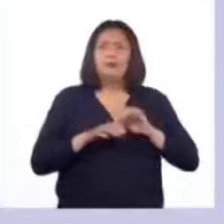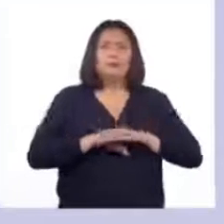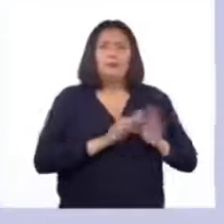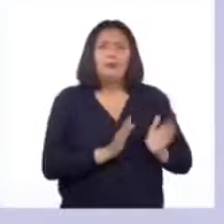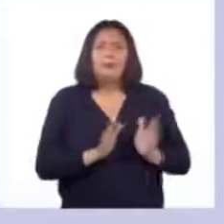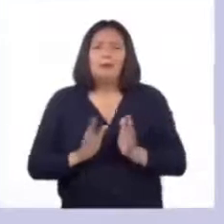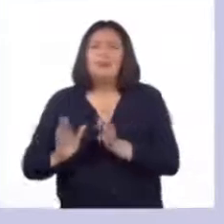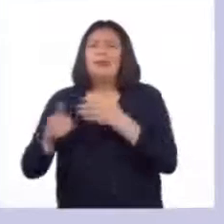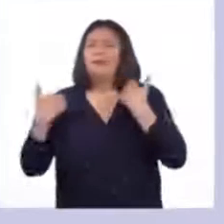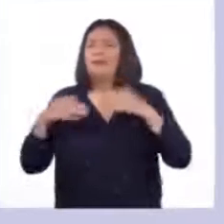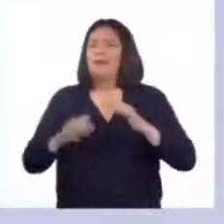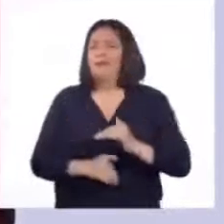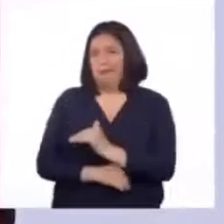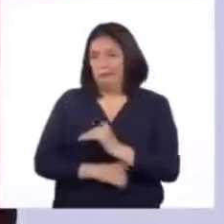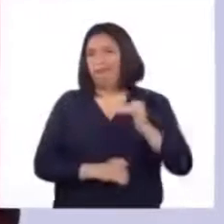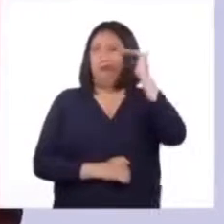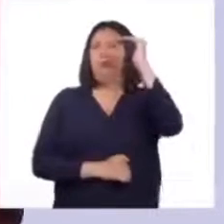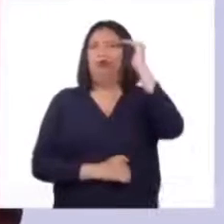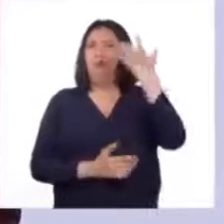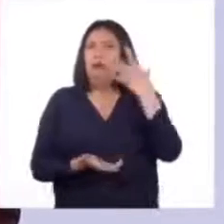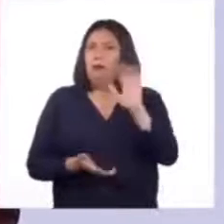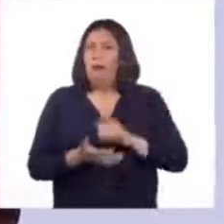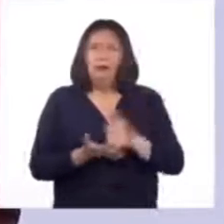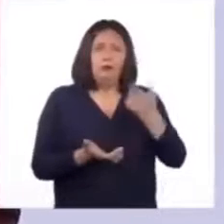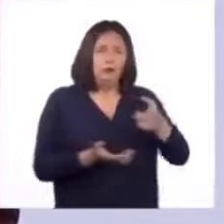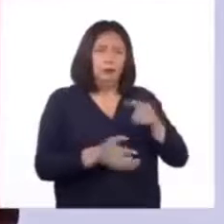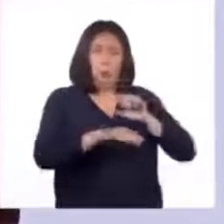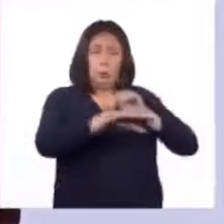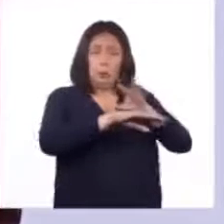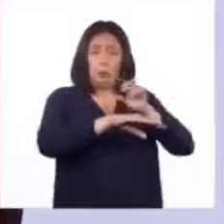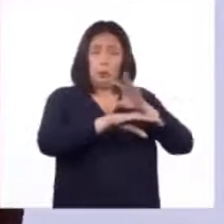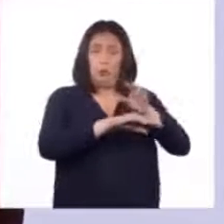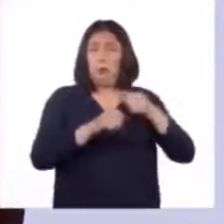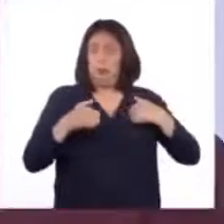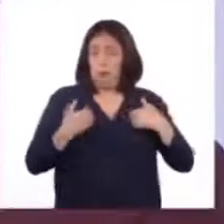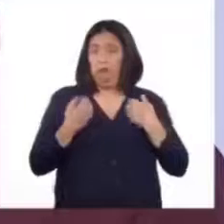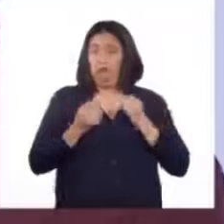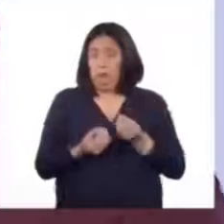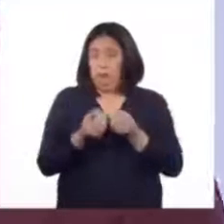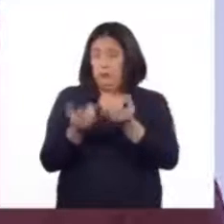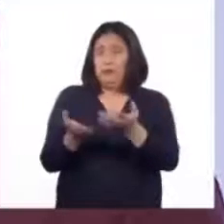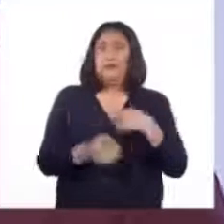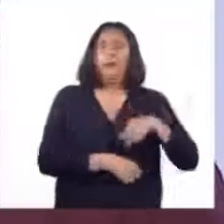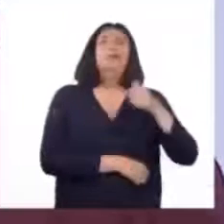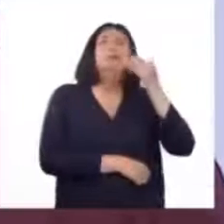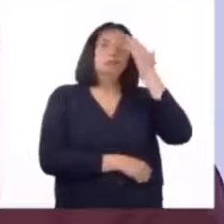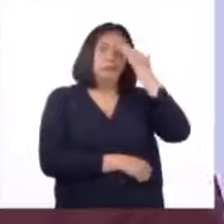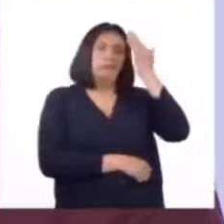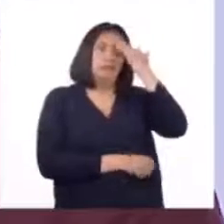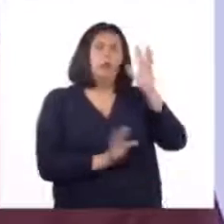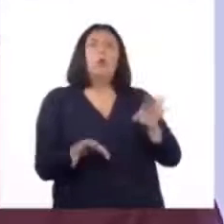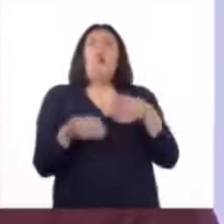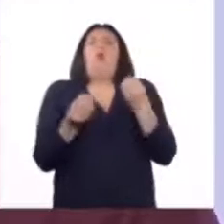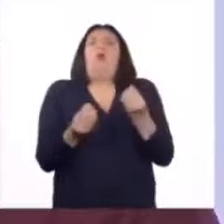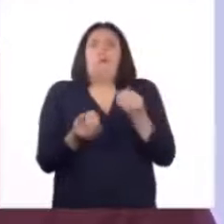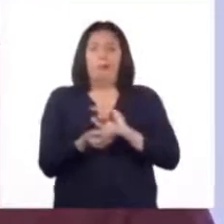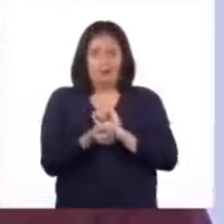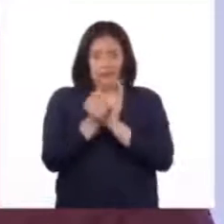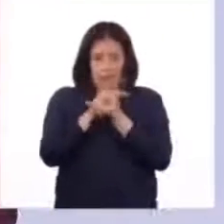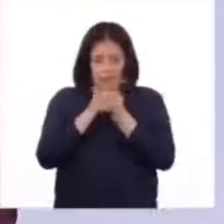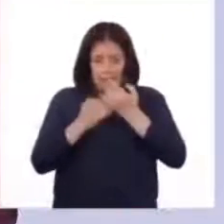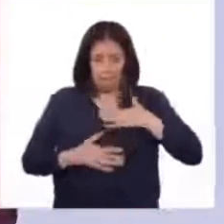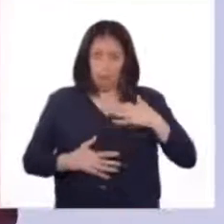para ser adultos. El principal consejo que les puedo dar es conocer este proceso para así poder